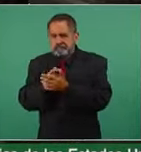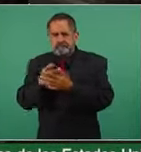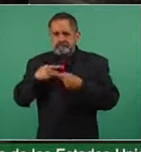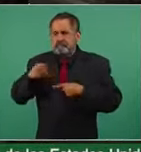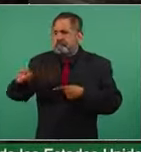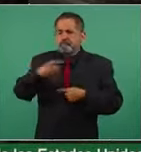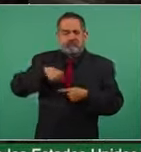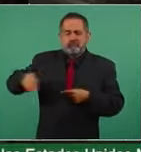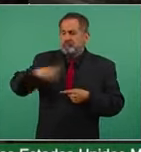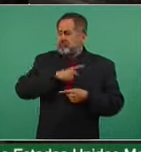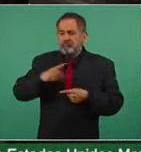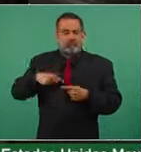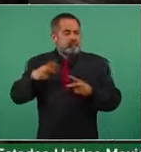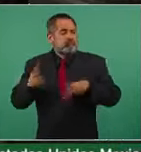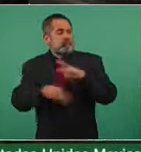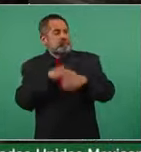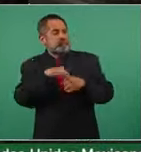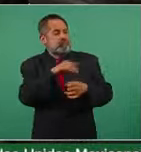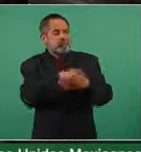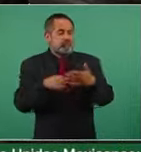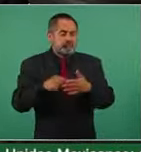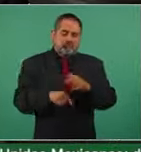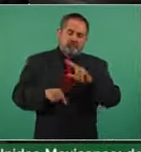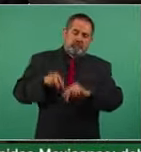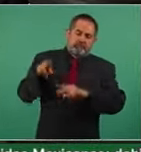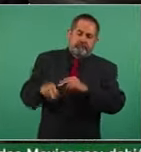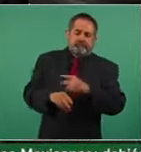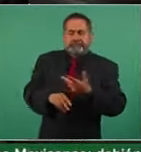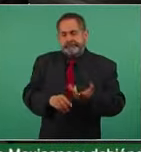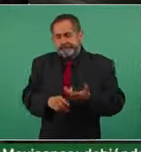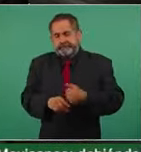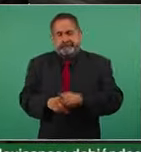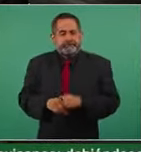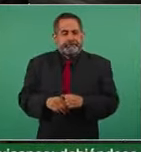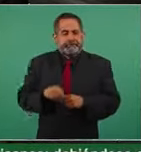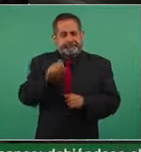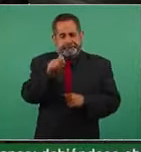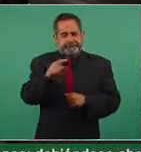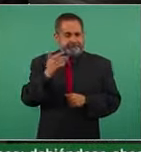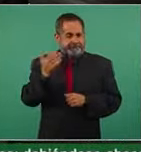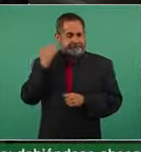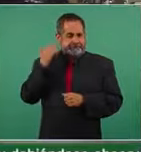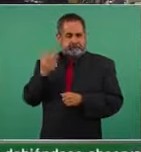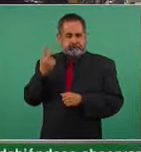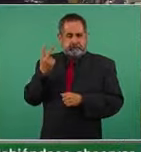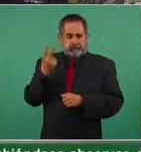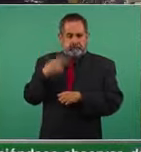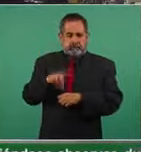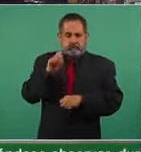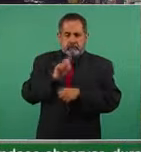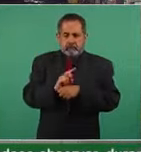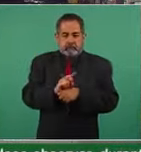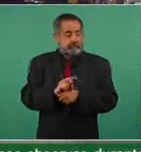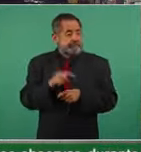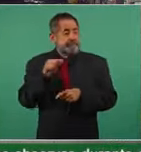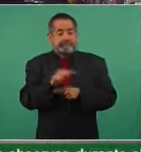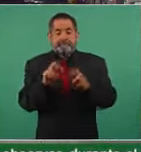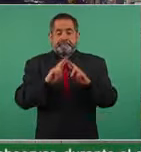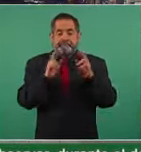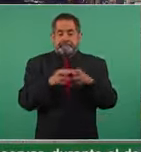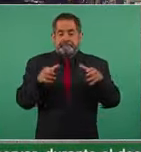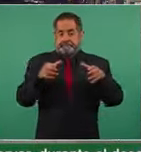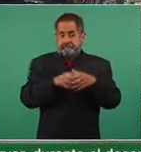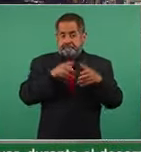salir a votar. Referente a este tema, hace dos días se hizo una reunión en